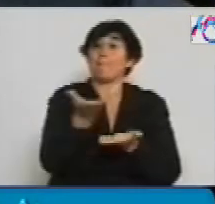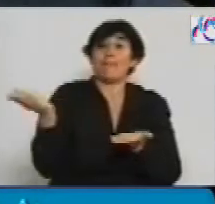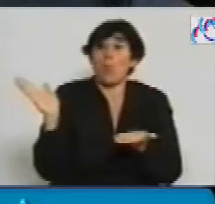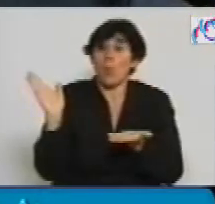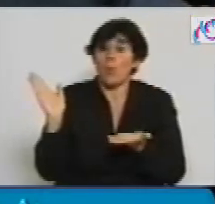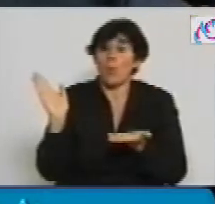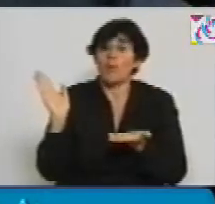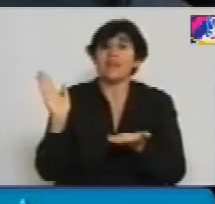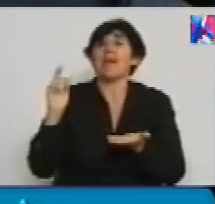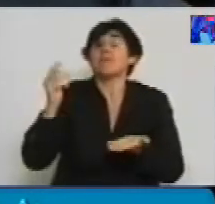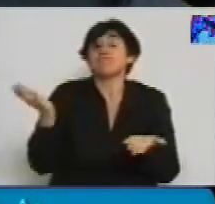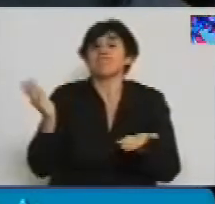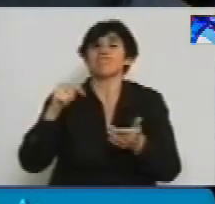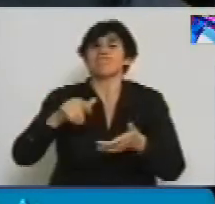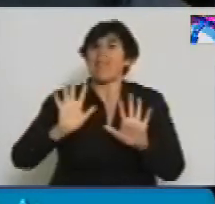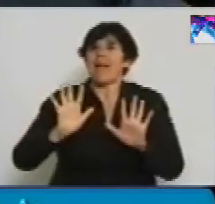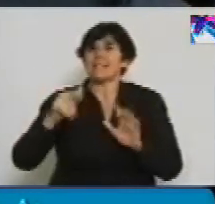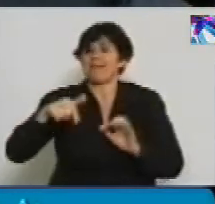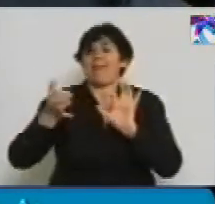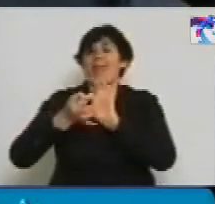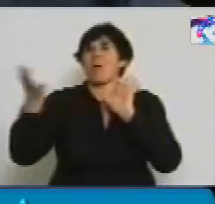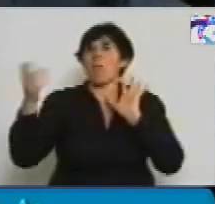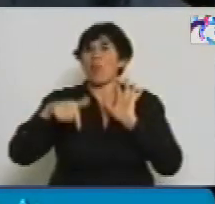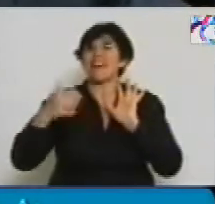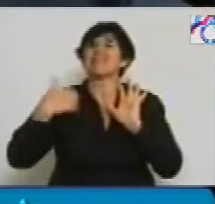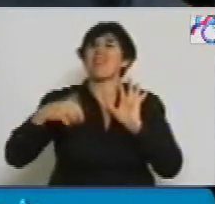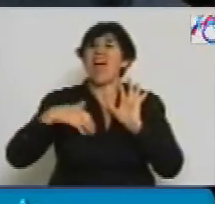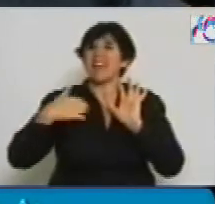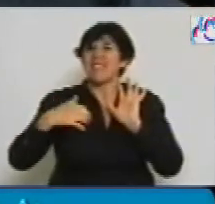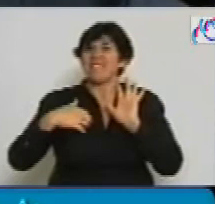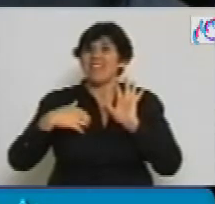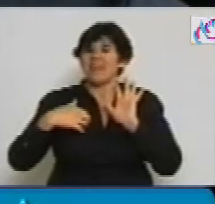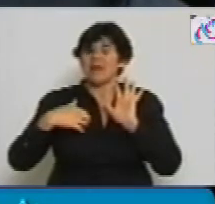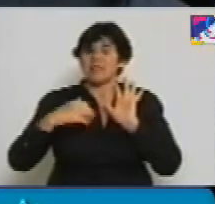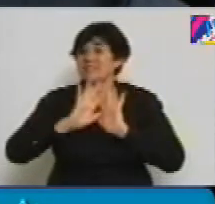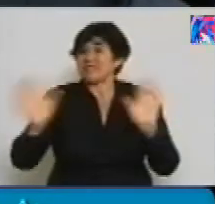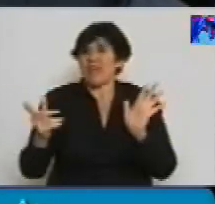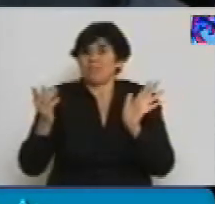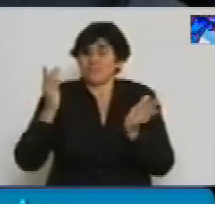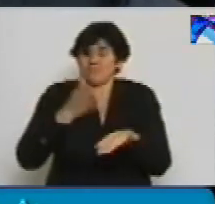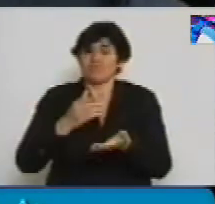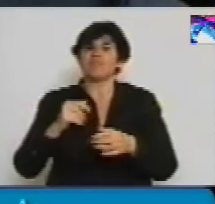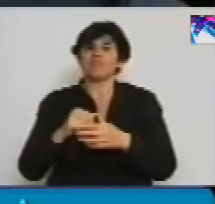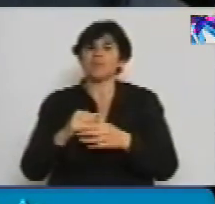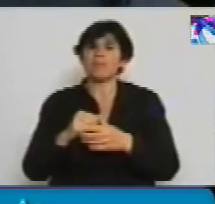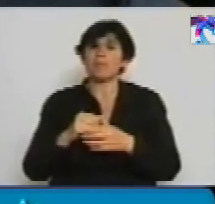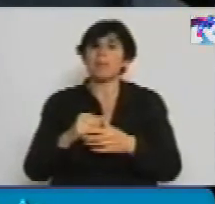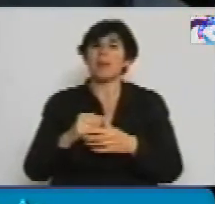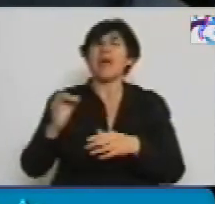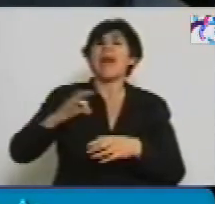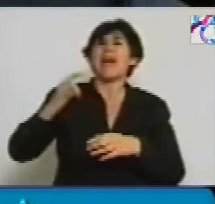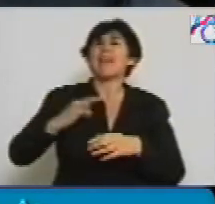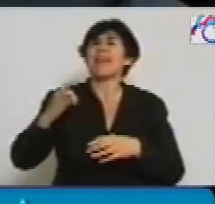condicionante de la democracia argentina. Y que entre 1983 y el 2003, sin abrir juicio de valor sobre